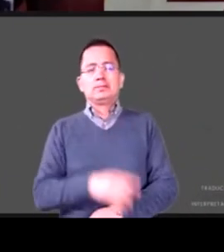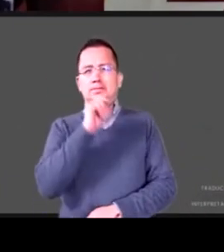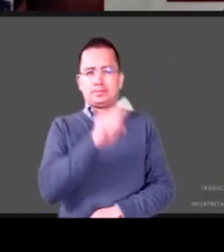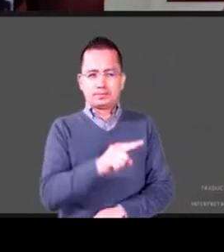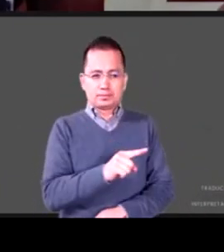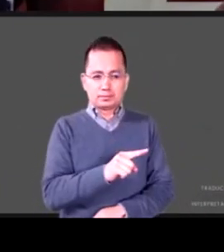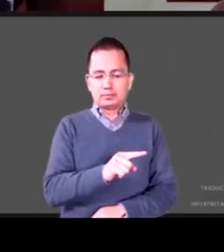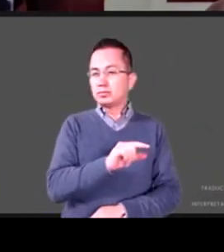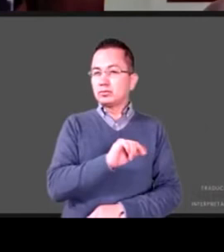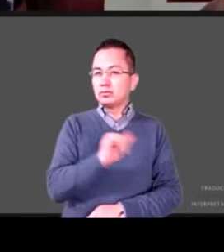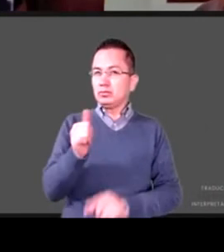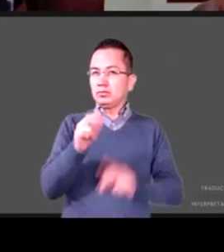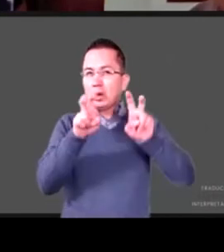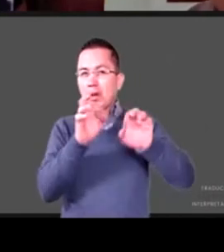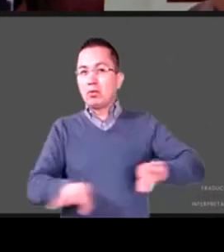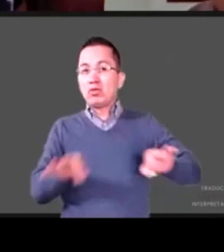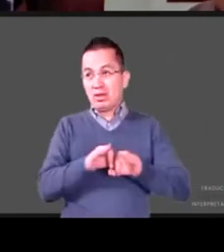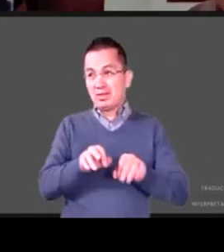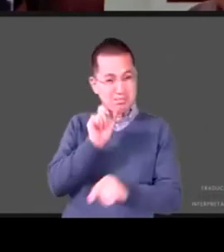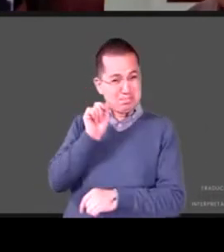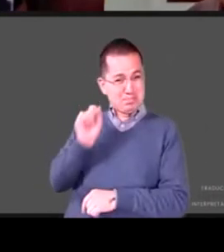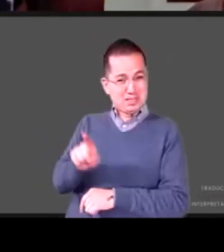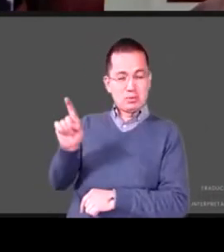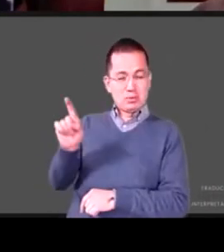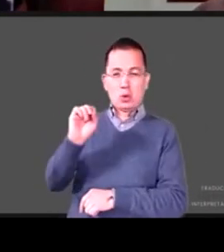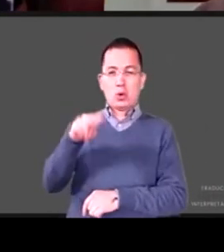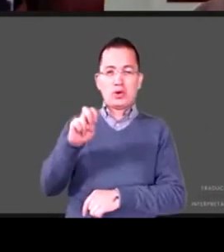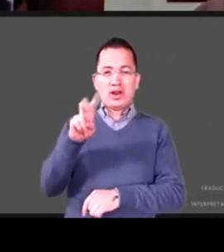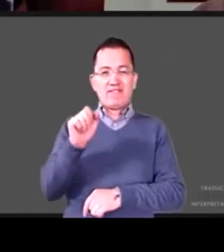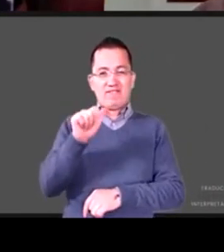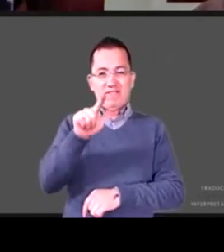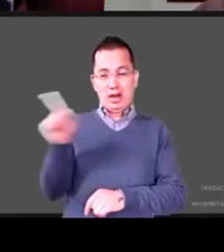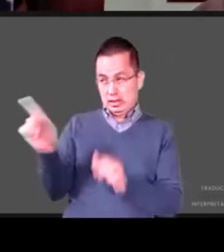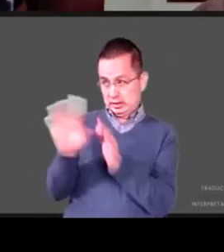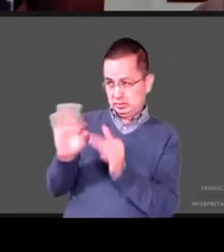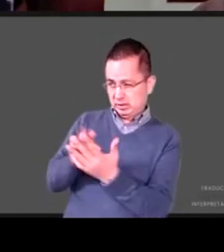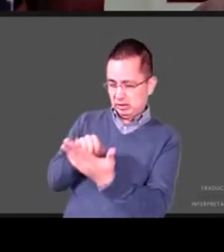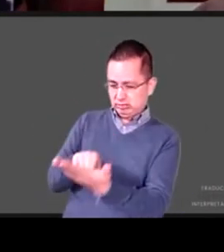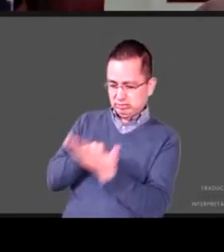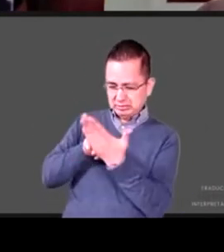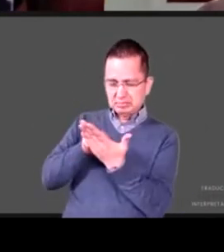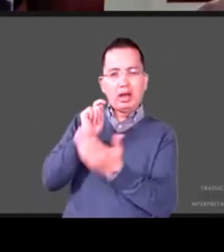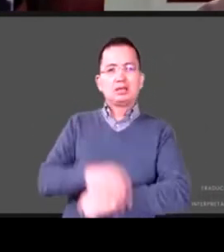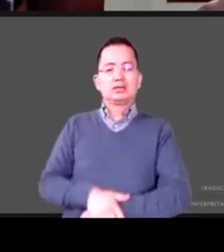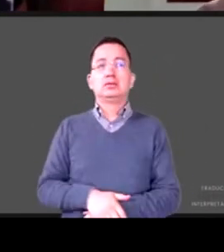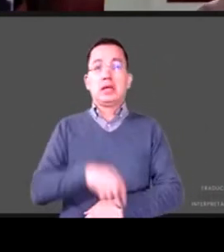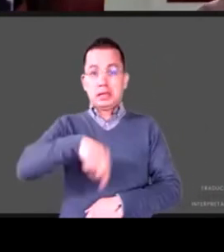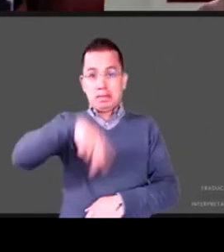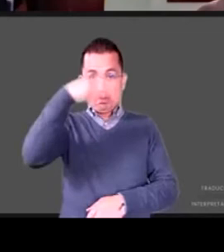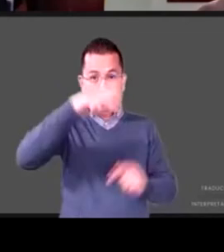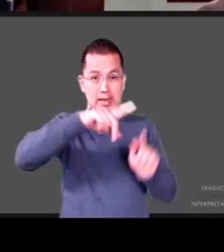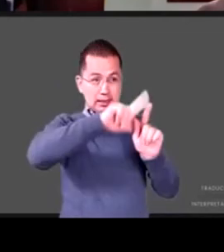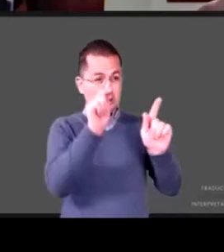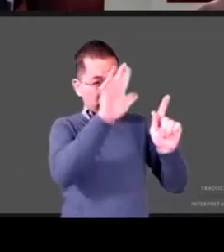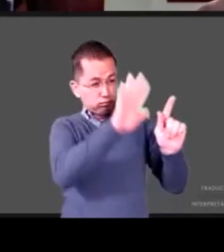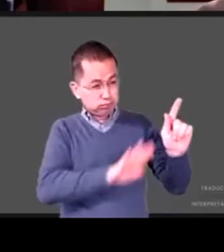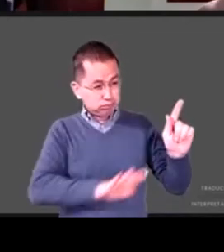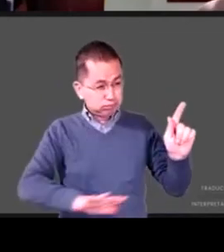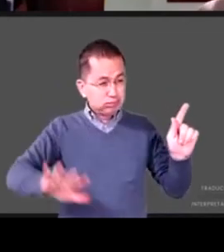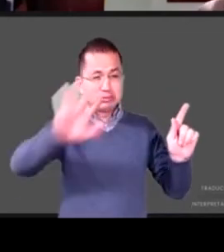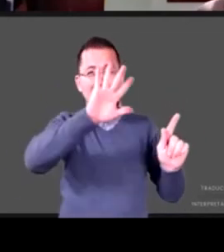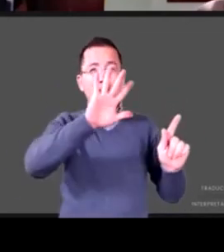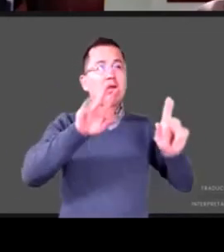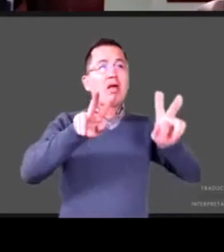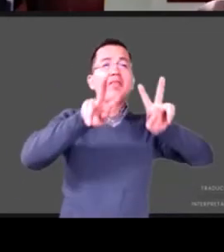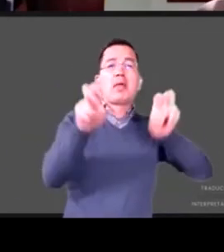es que en nuestro país la pobreza tiene rostro de infancia es realmente la